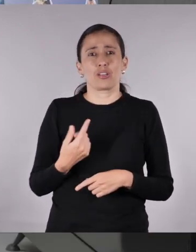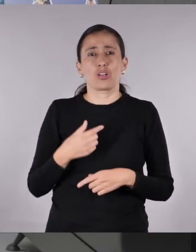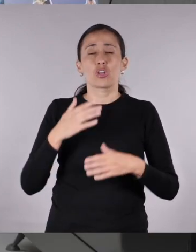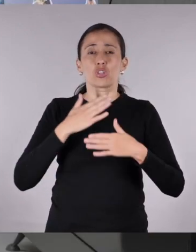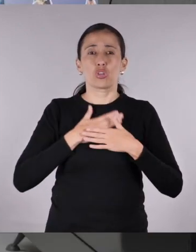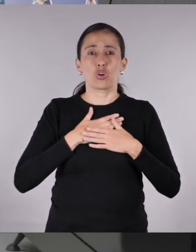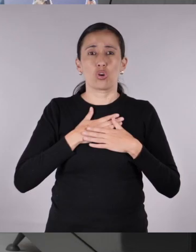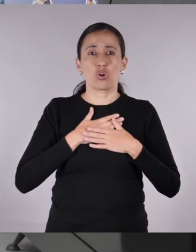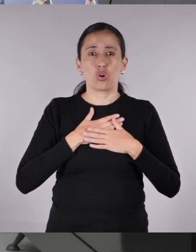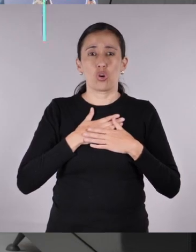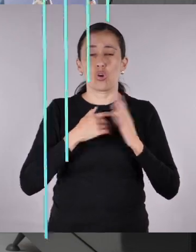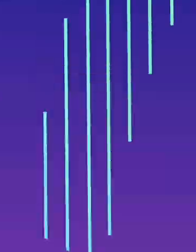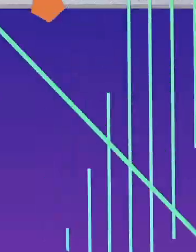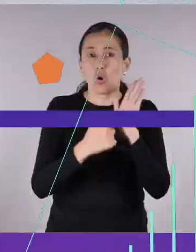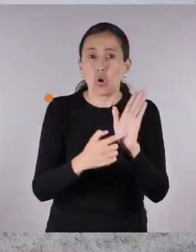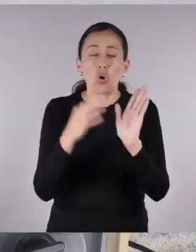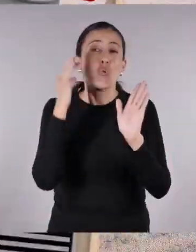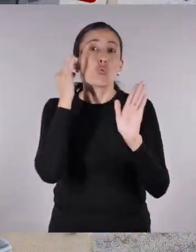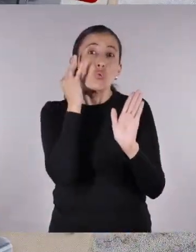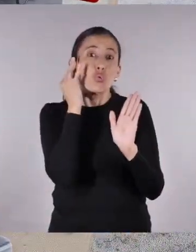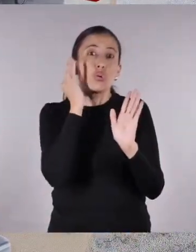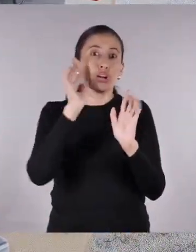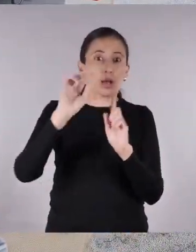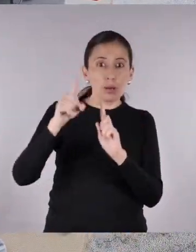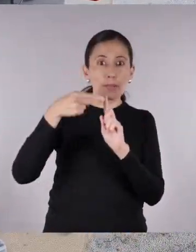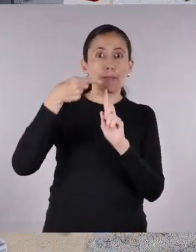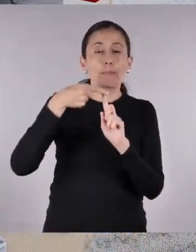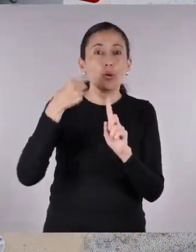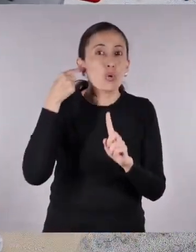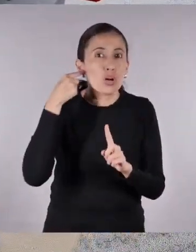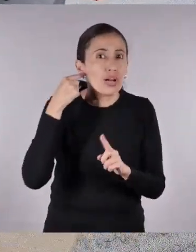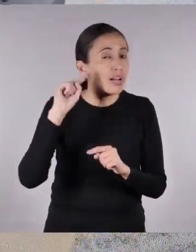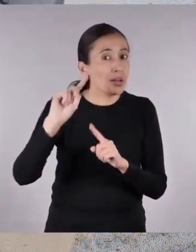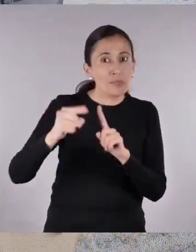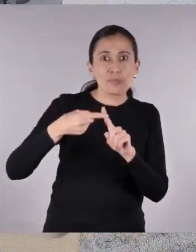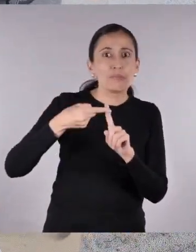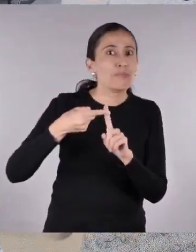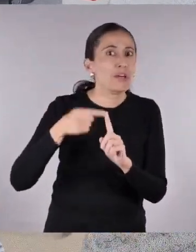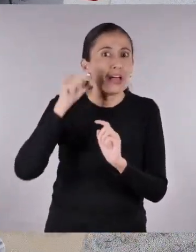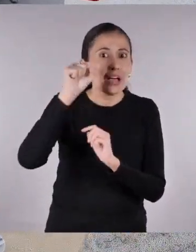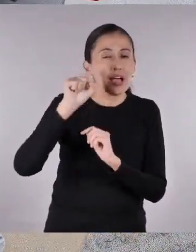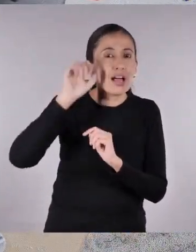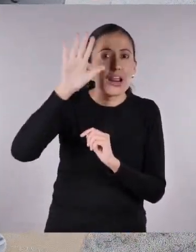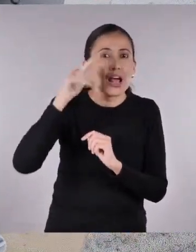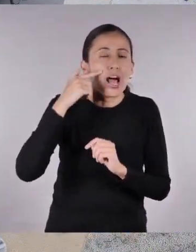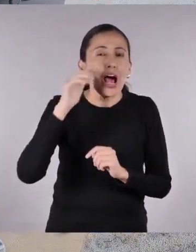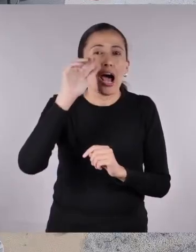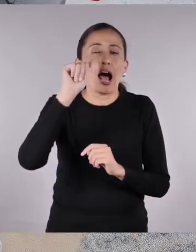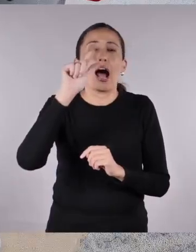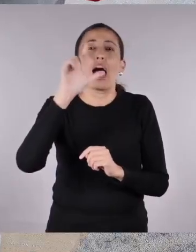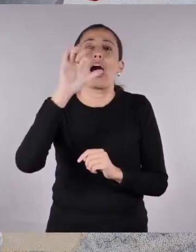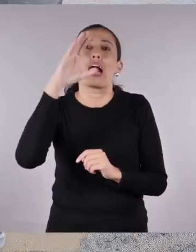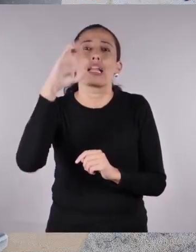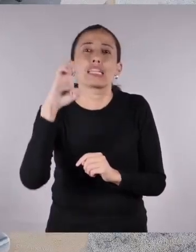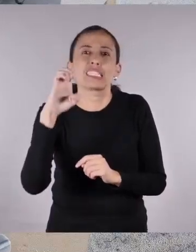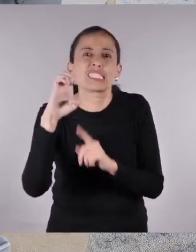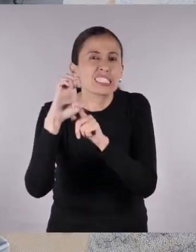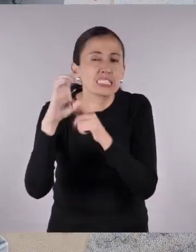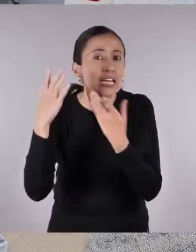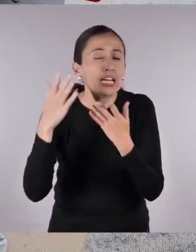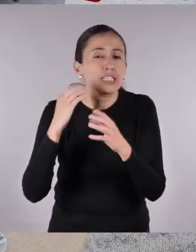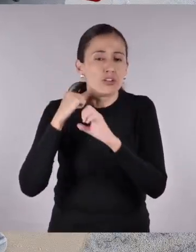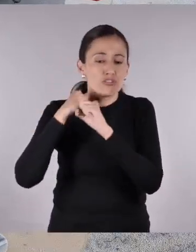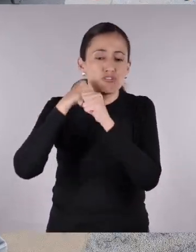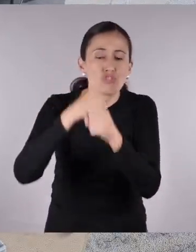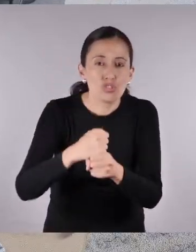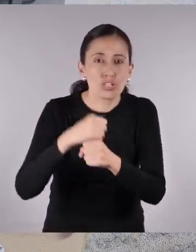Sobre todo considerando que Una Mujer fue la primera cineasta de ficción de toda la historia. Alice Guy no solo fue